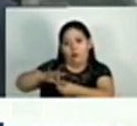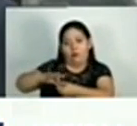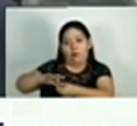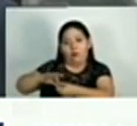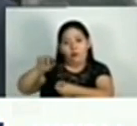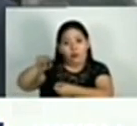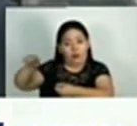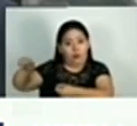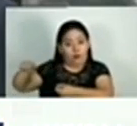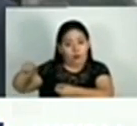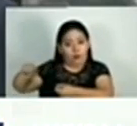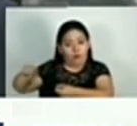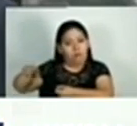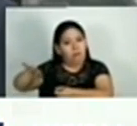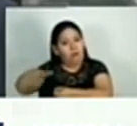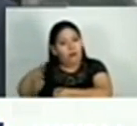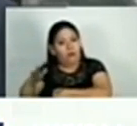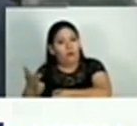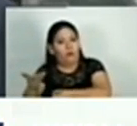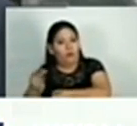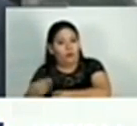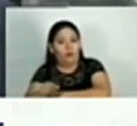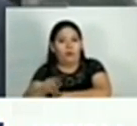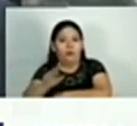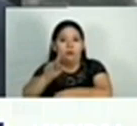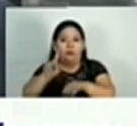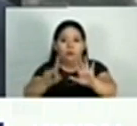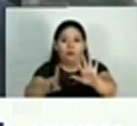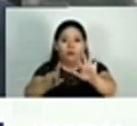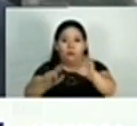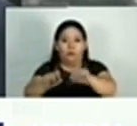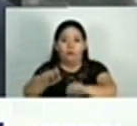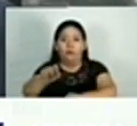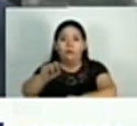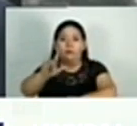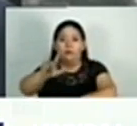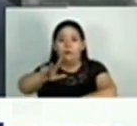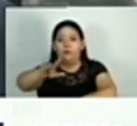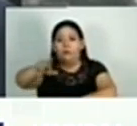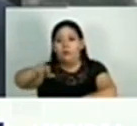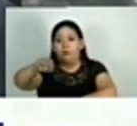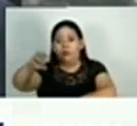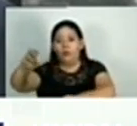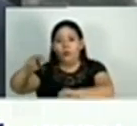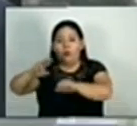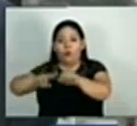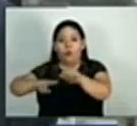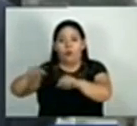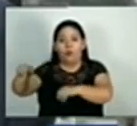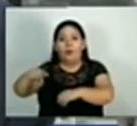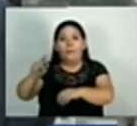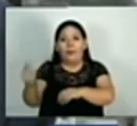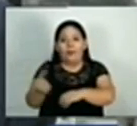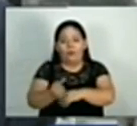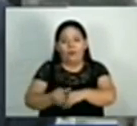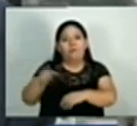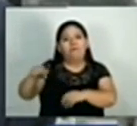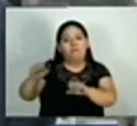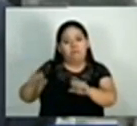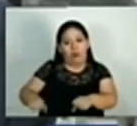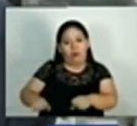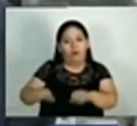de ellos aproximadamente 6.3 millones va a ser del voto nacional y aproximadamente